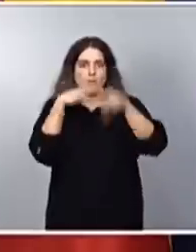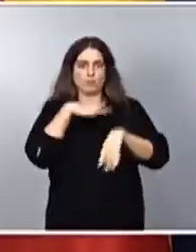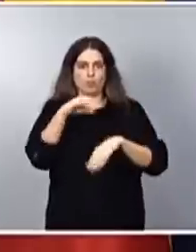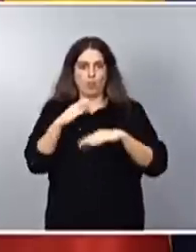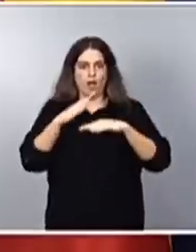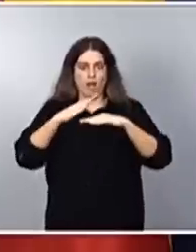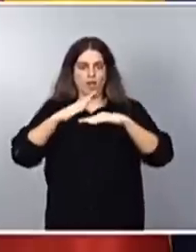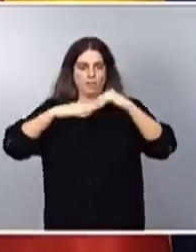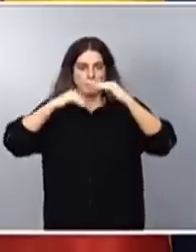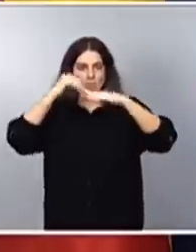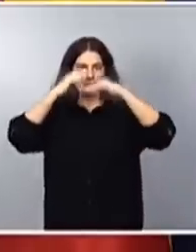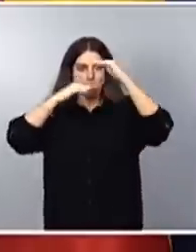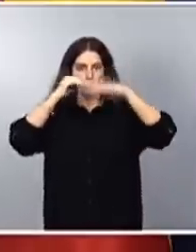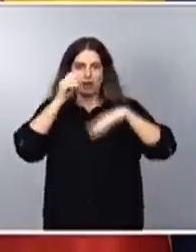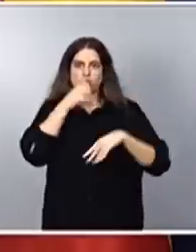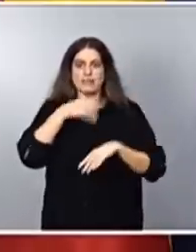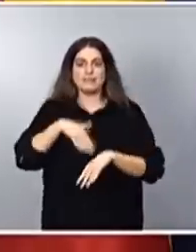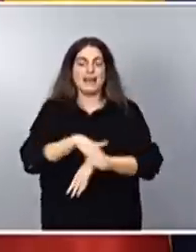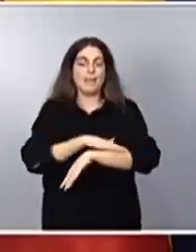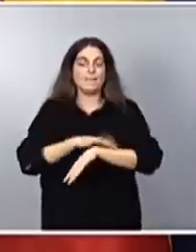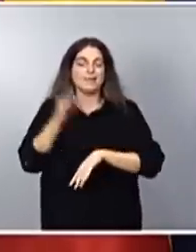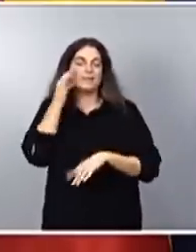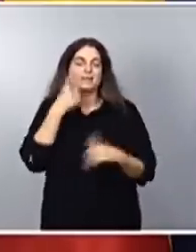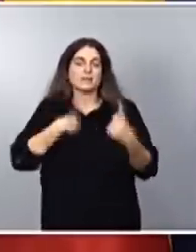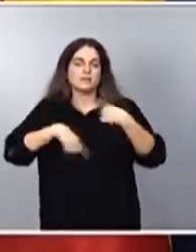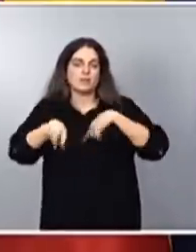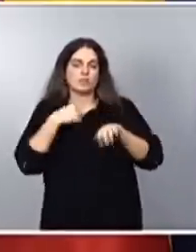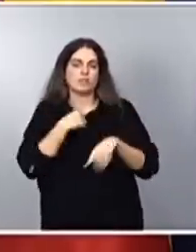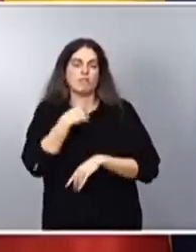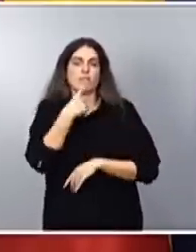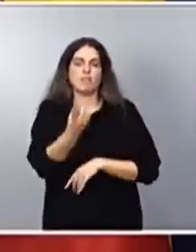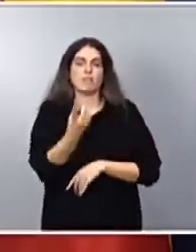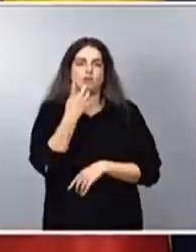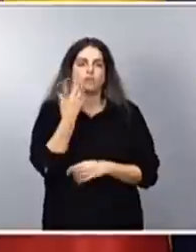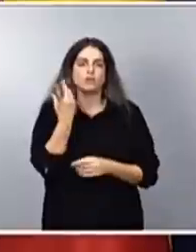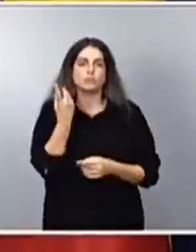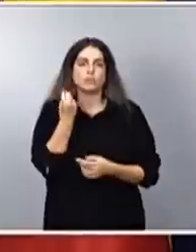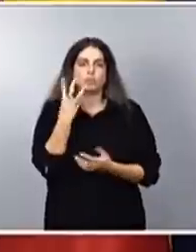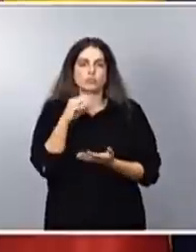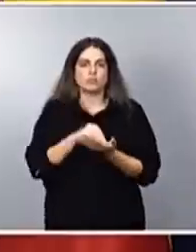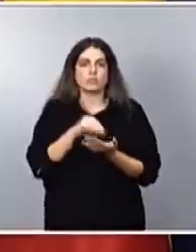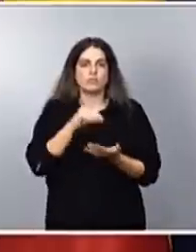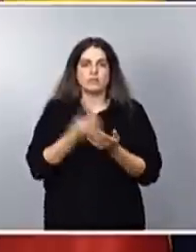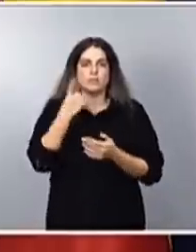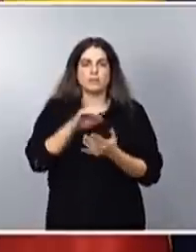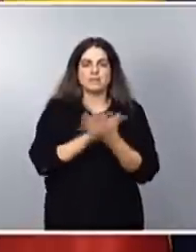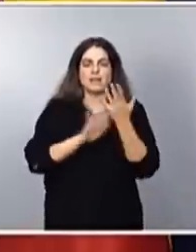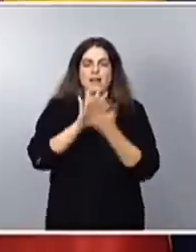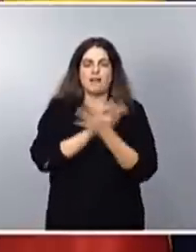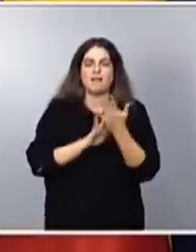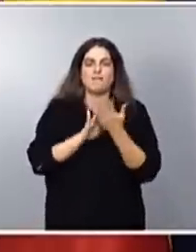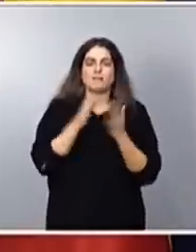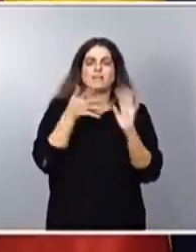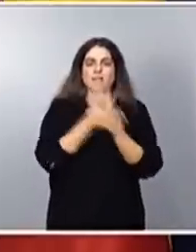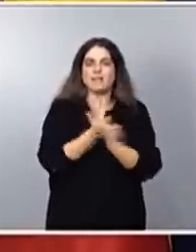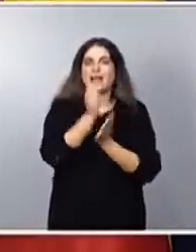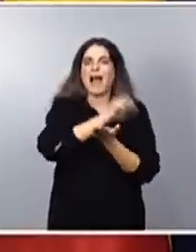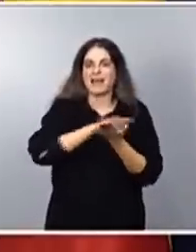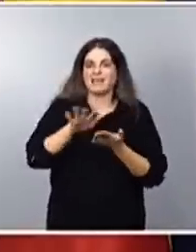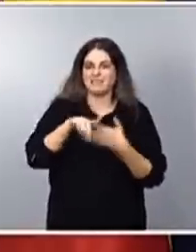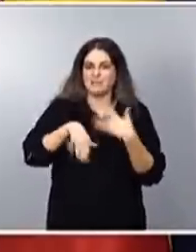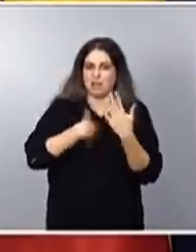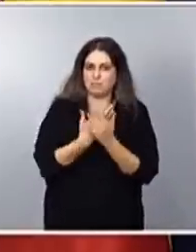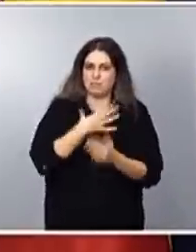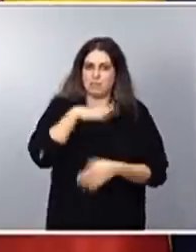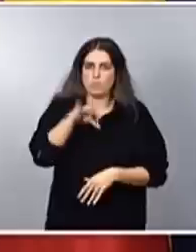ministra de Transportes, por tanto, en algunos casos estaríamos hablando prácticamente de gratuidad total. A estas ayudas se